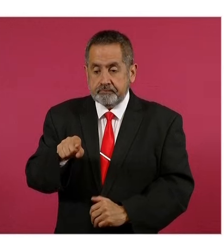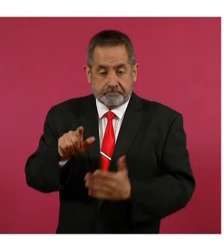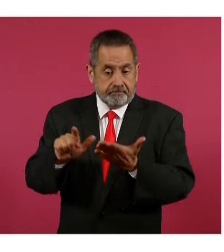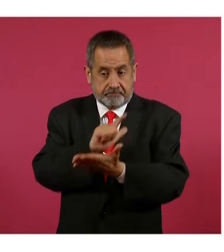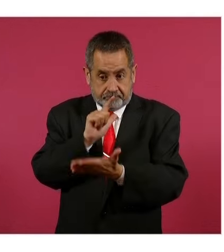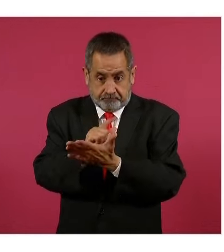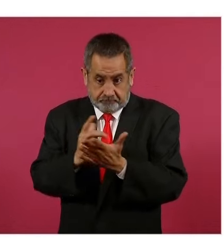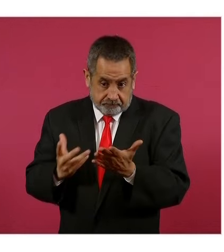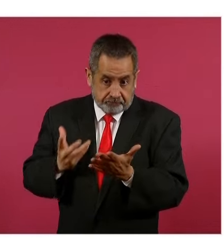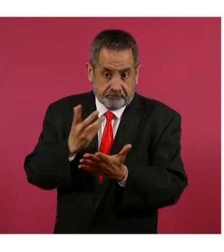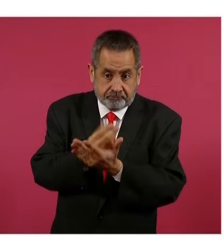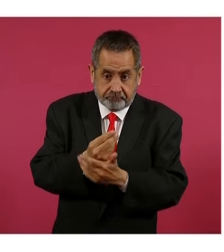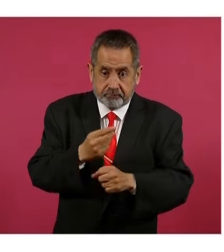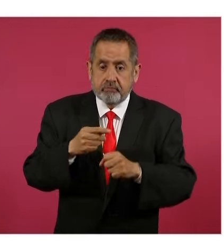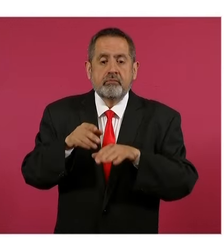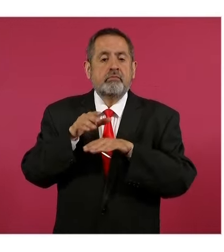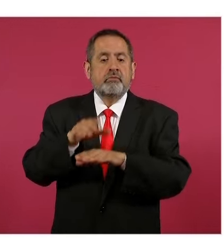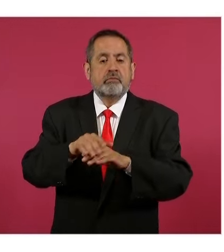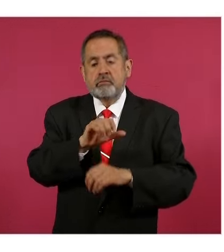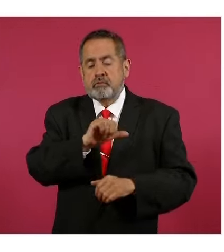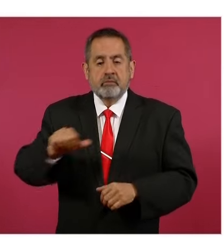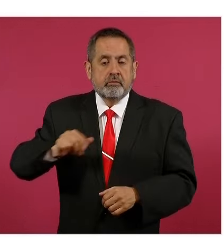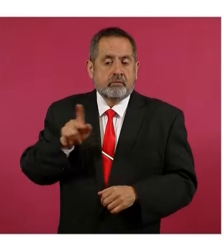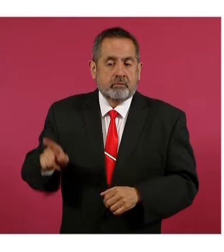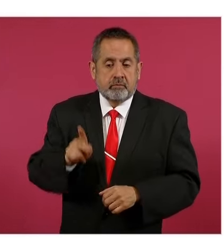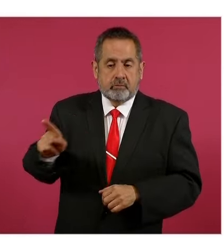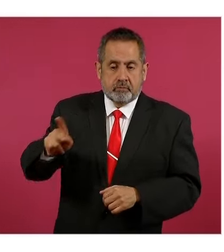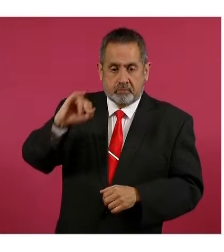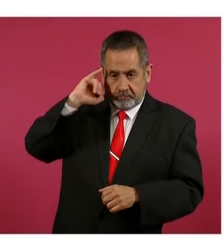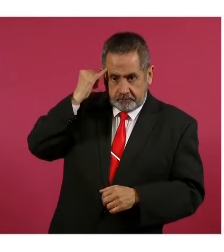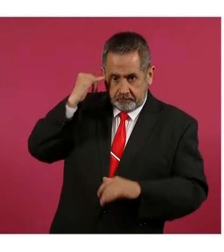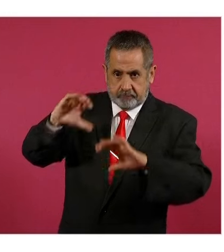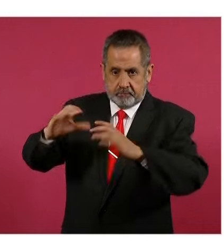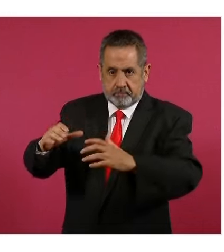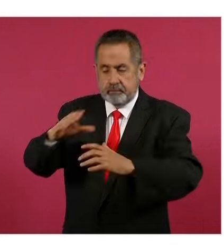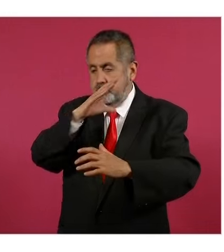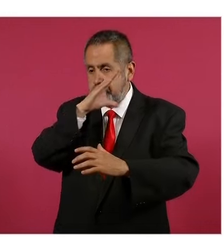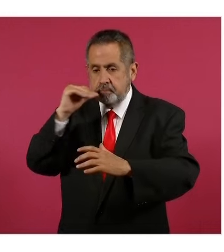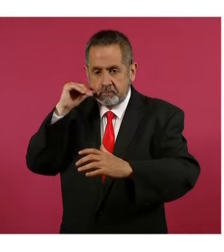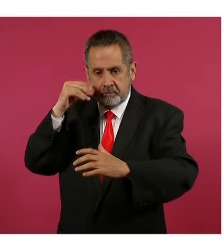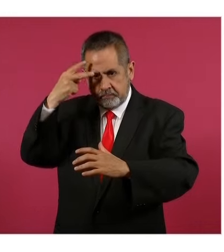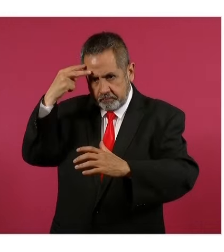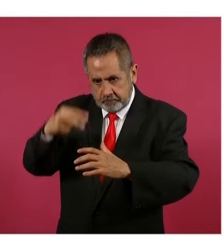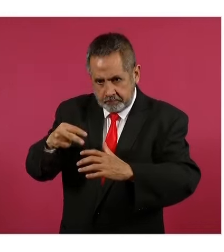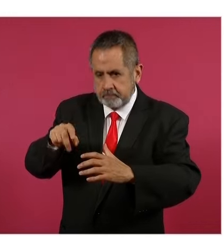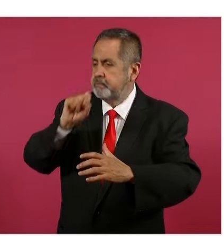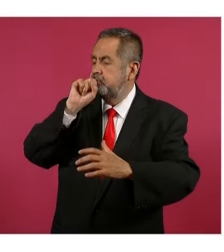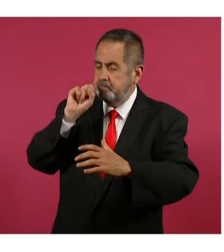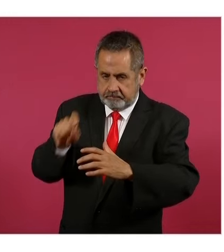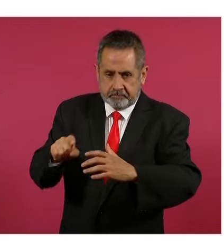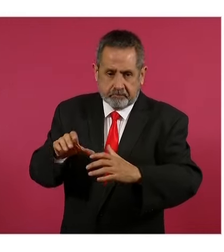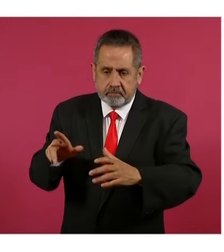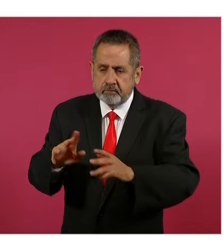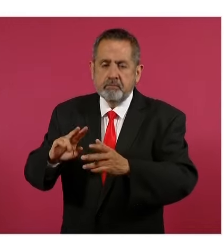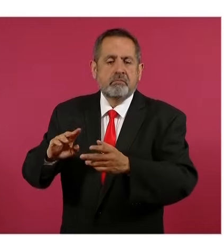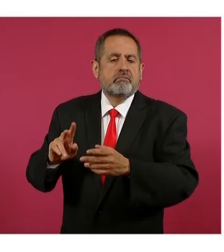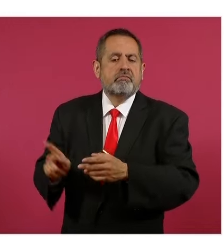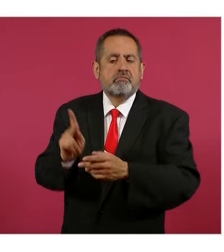de pueblos indígenas y afromexicanos, el reconocimiento de los pueblos y las comunidades